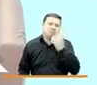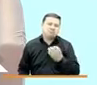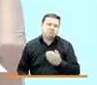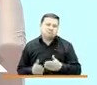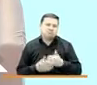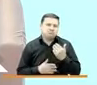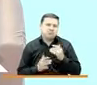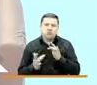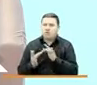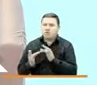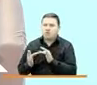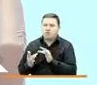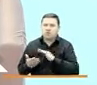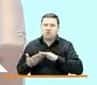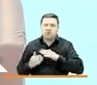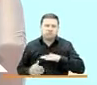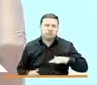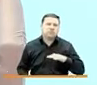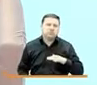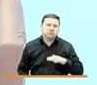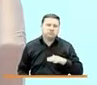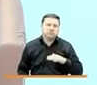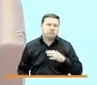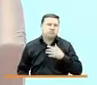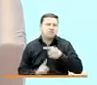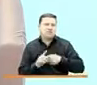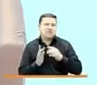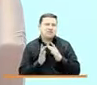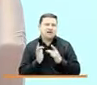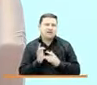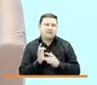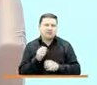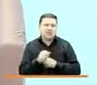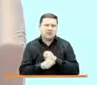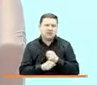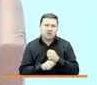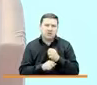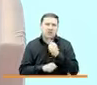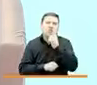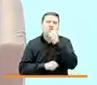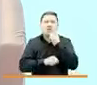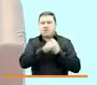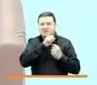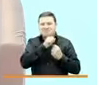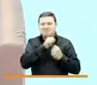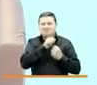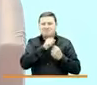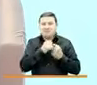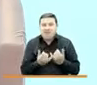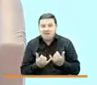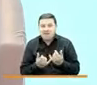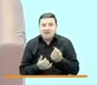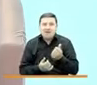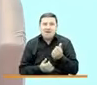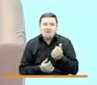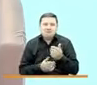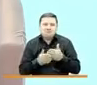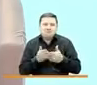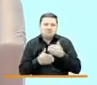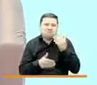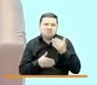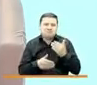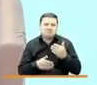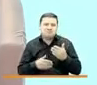contactos con las comunidades hacia el mes de abril del año siguiente y bueno, prácticamente empezando fue que